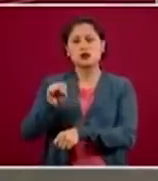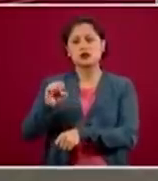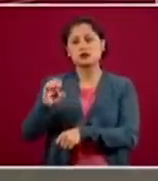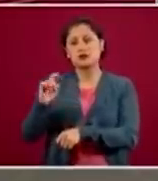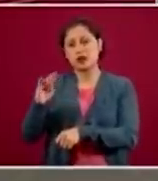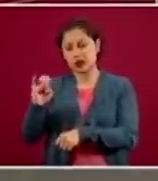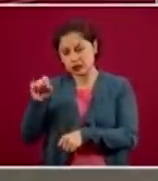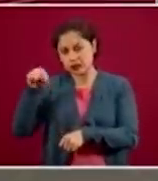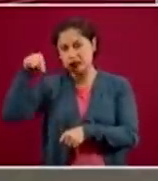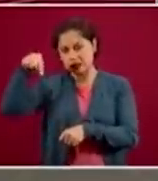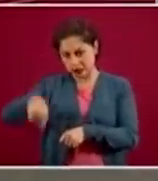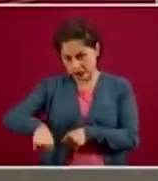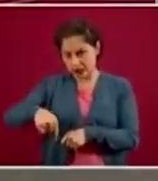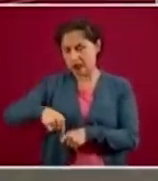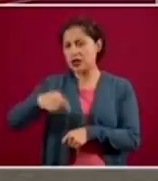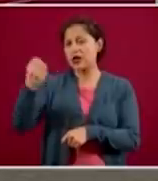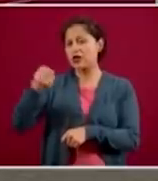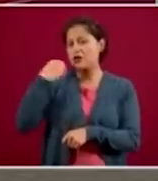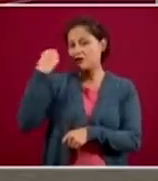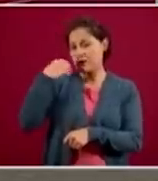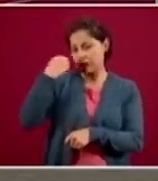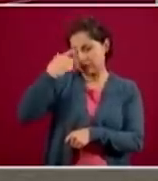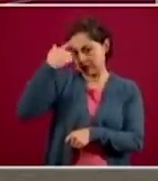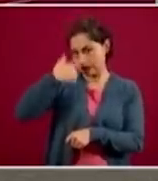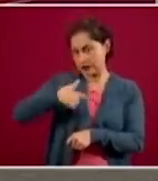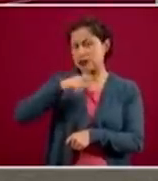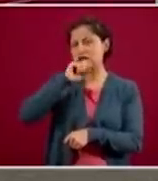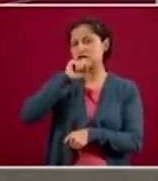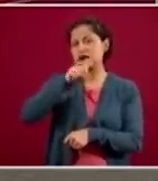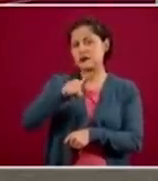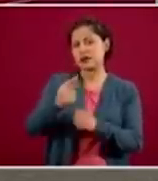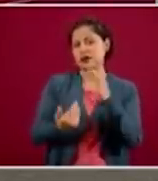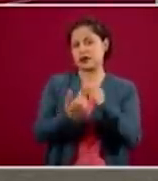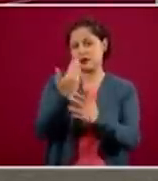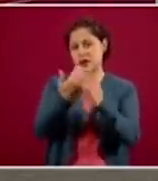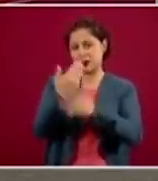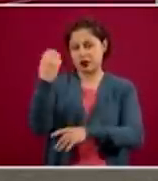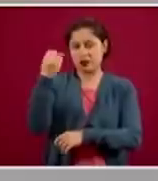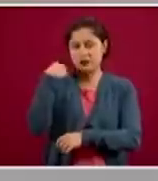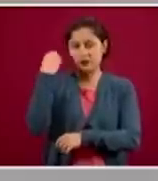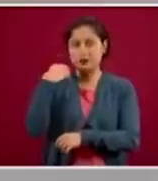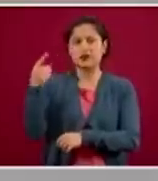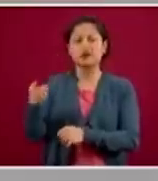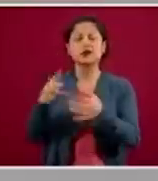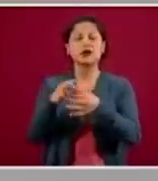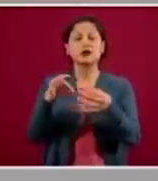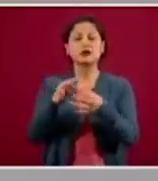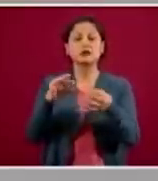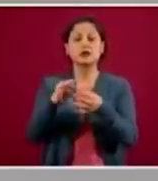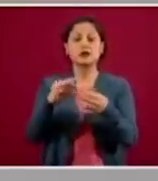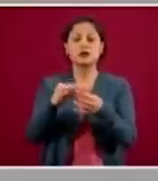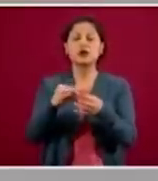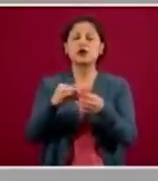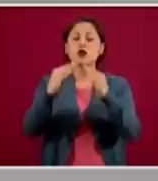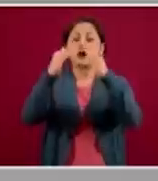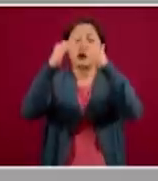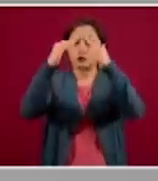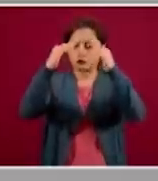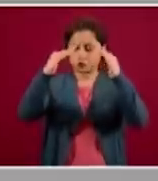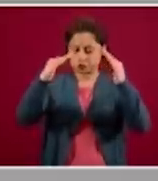es un esquema piramidal donde un especialista